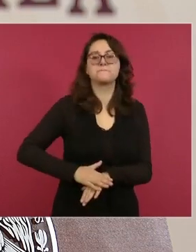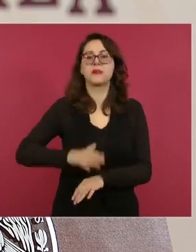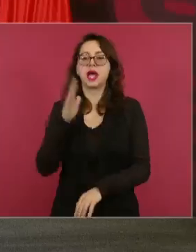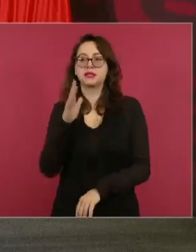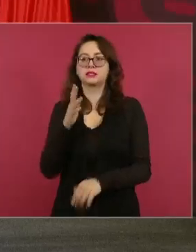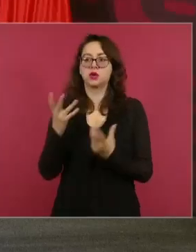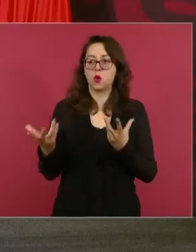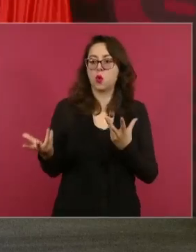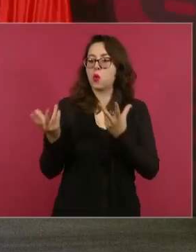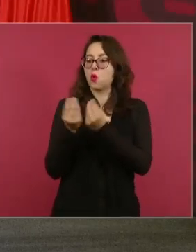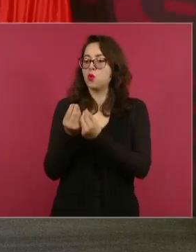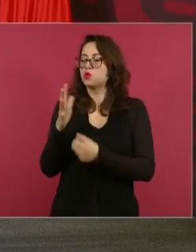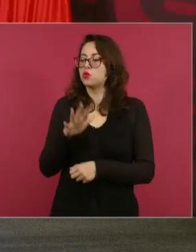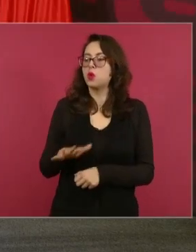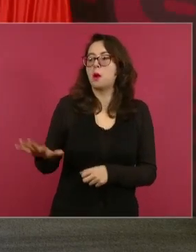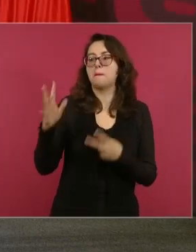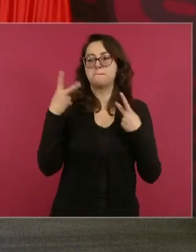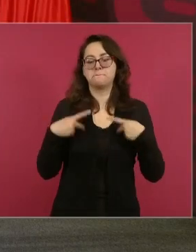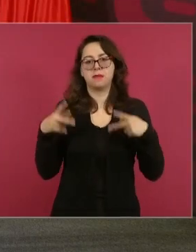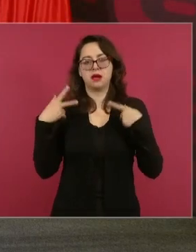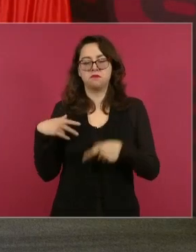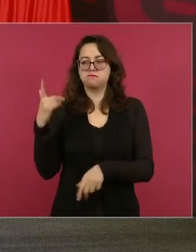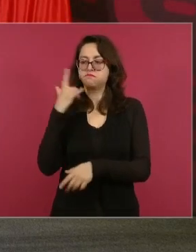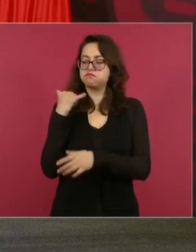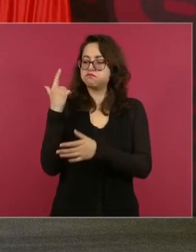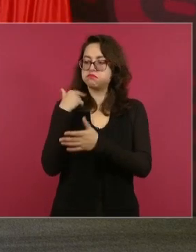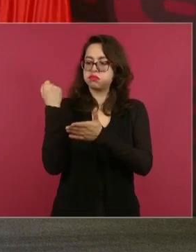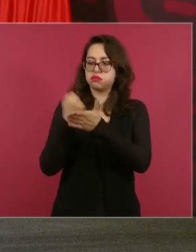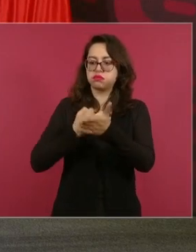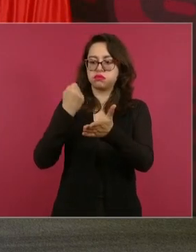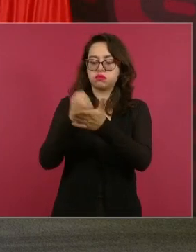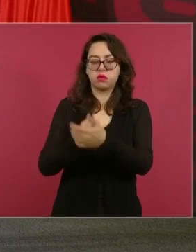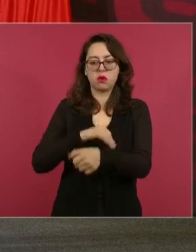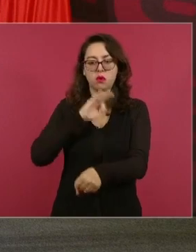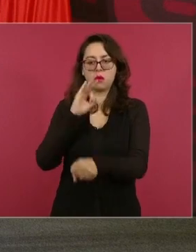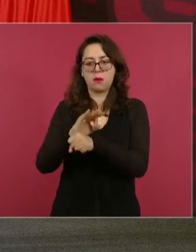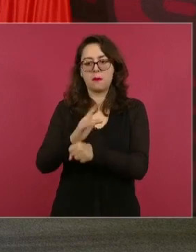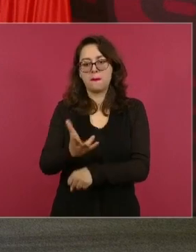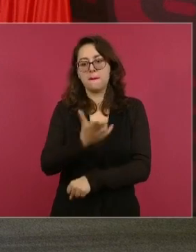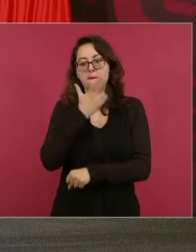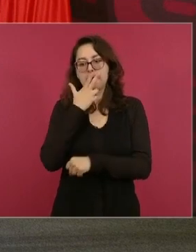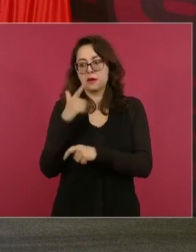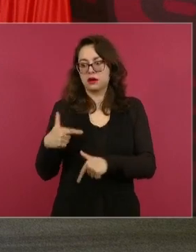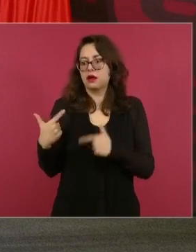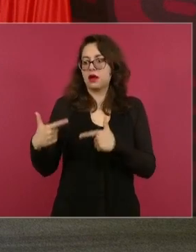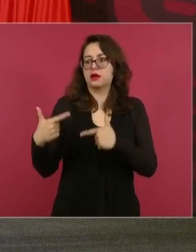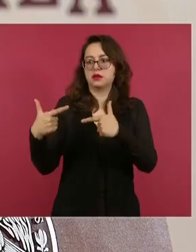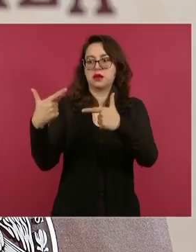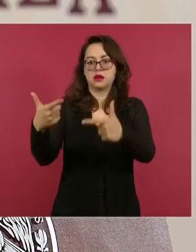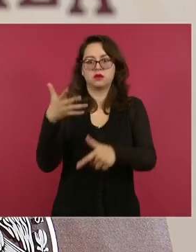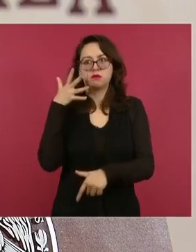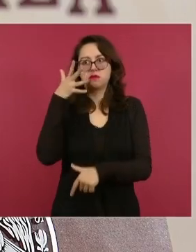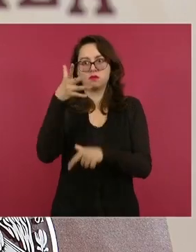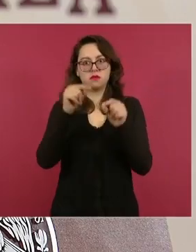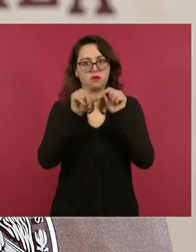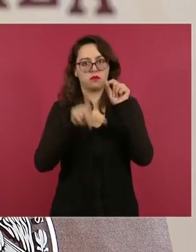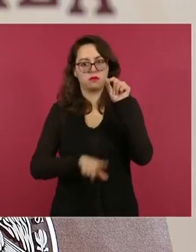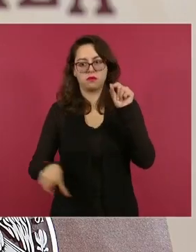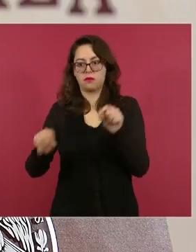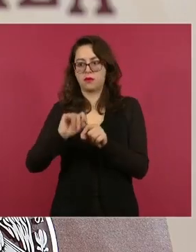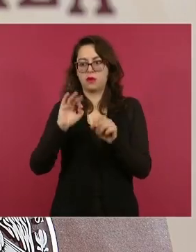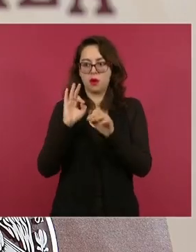pueblos y el bienestar de las nuevas generaciones y la conservación de nuestro país megadiverso.